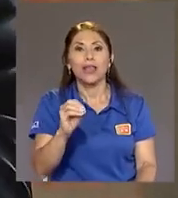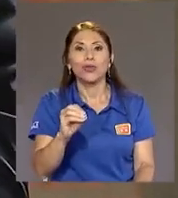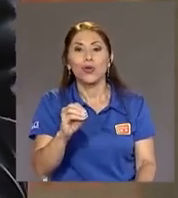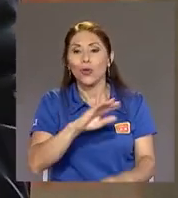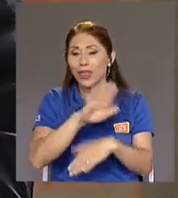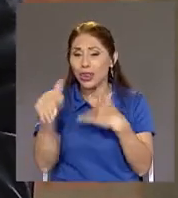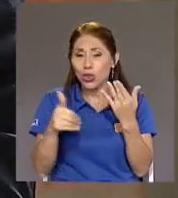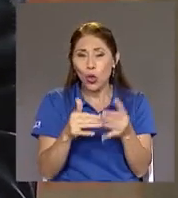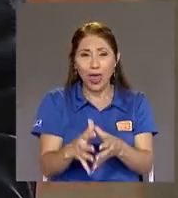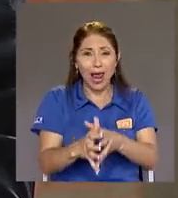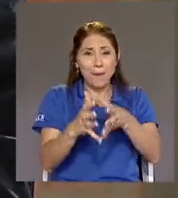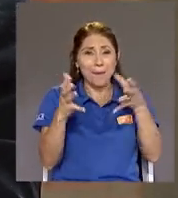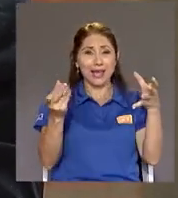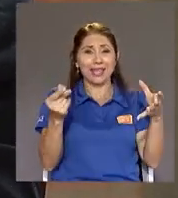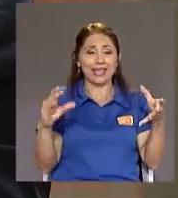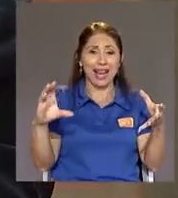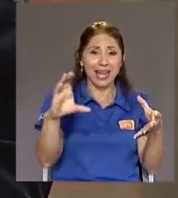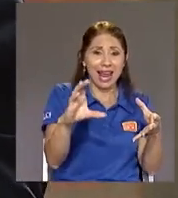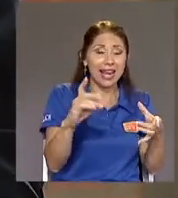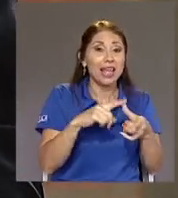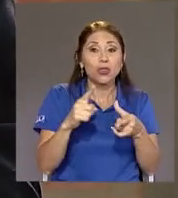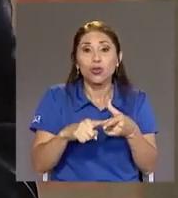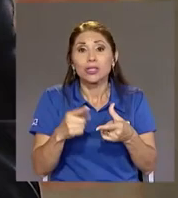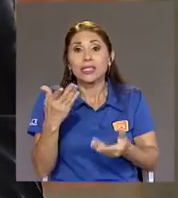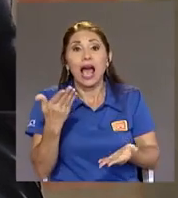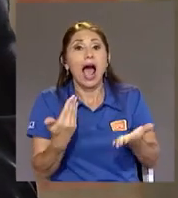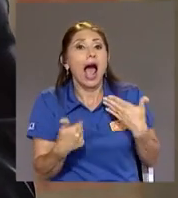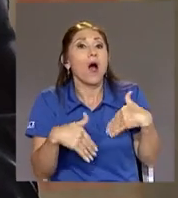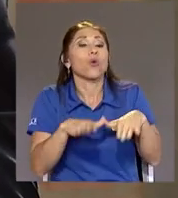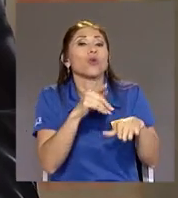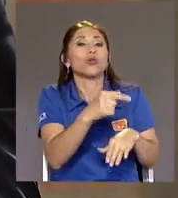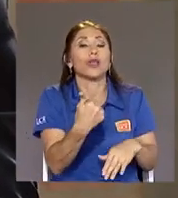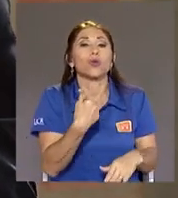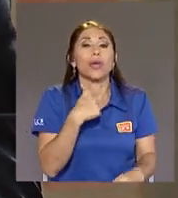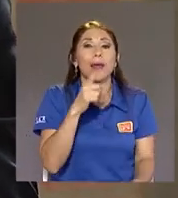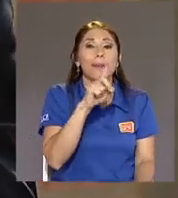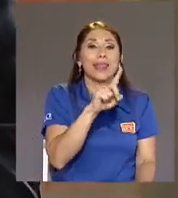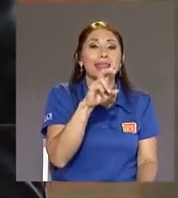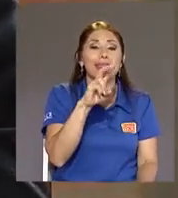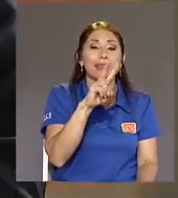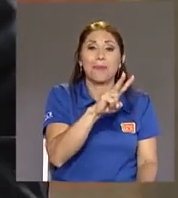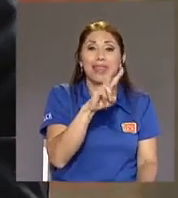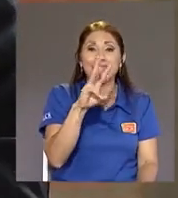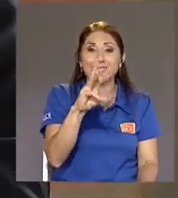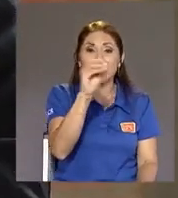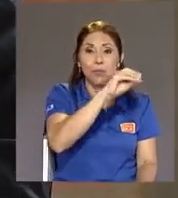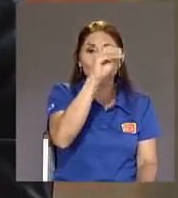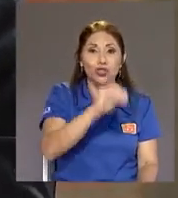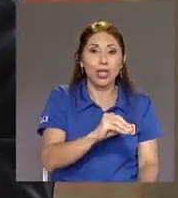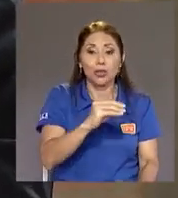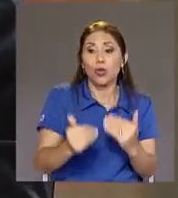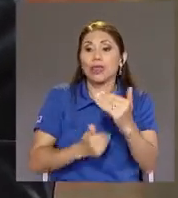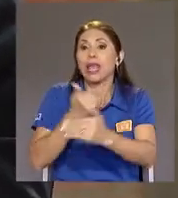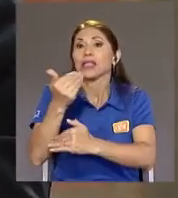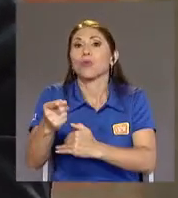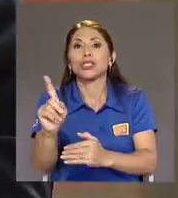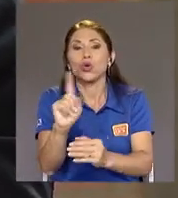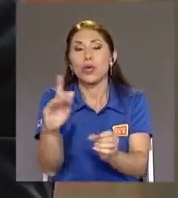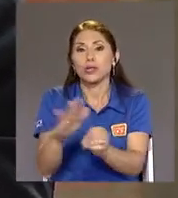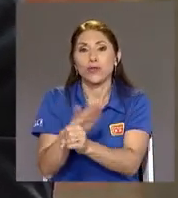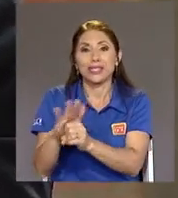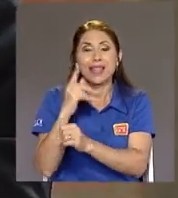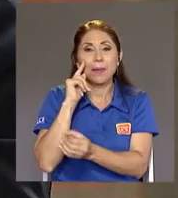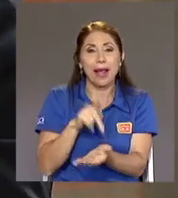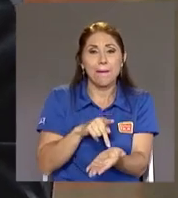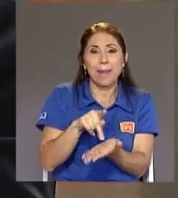Aunque vos tuvieras 26% Jamás te daba Para pagar Todo lo prometido Las reformas